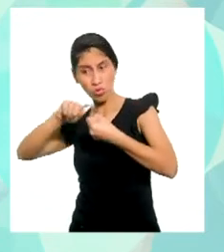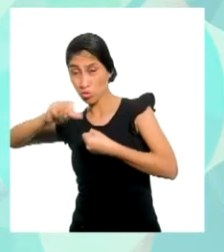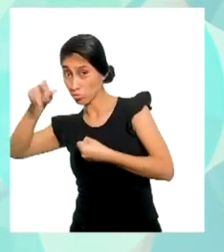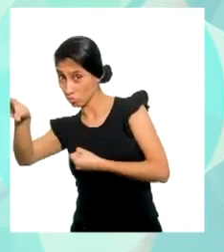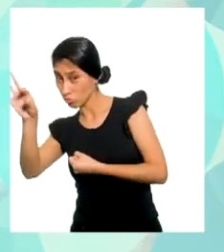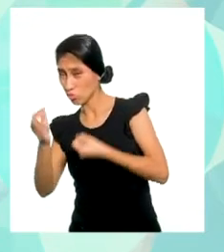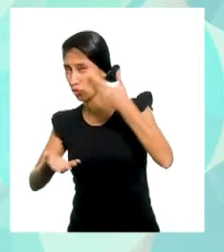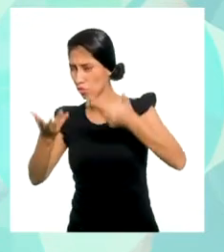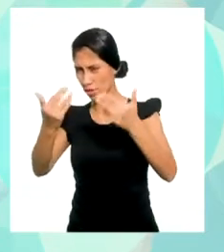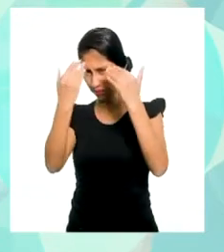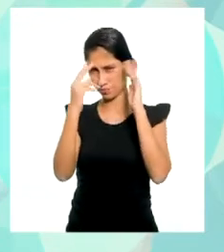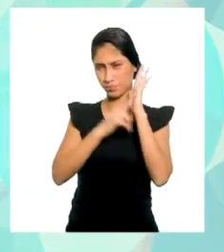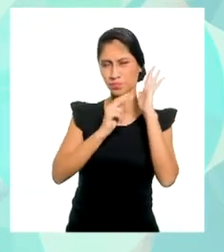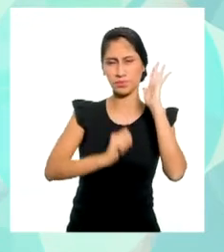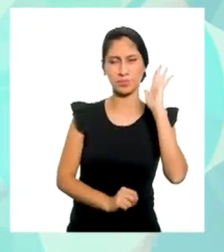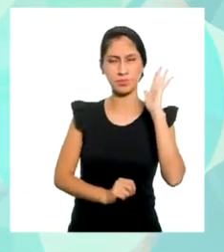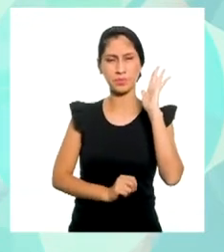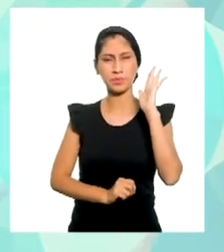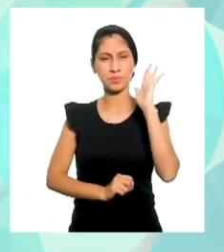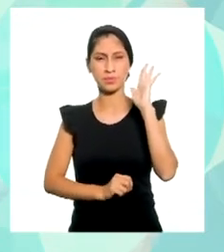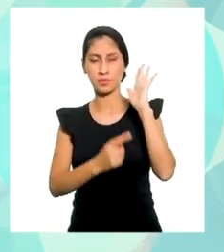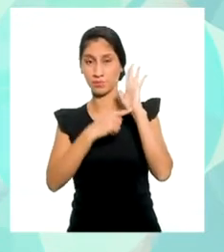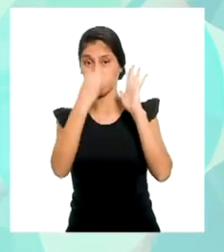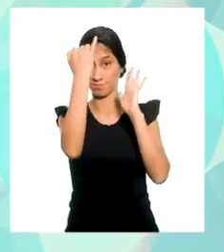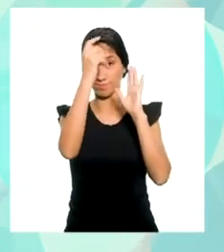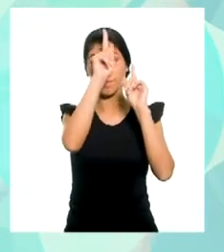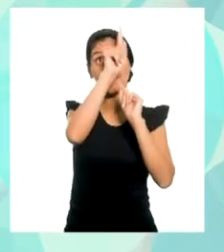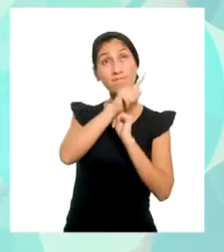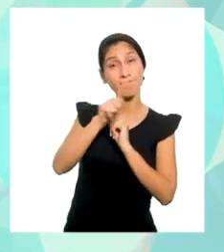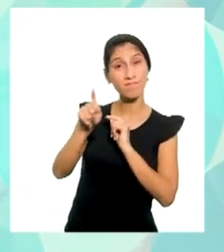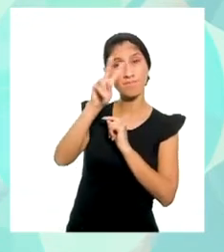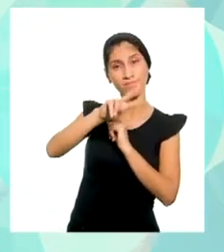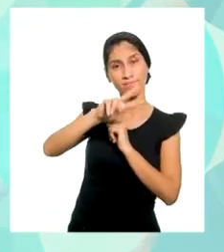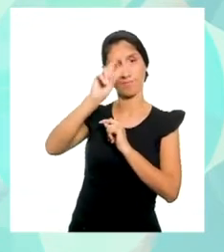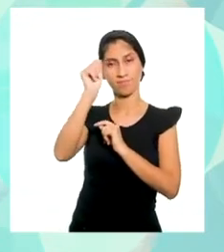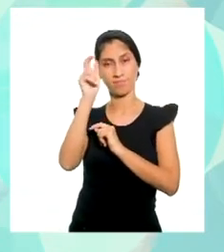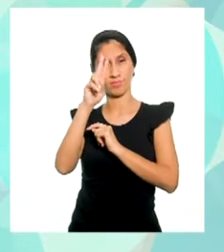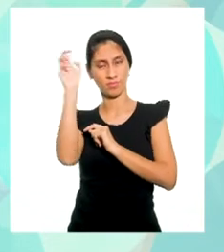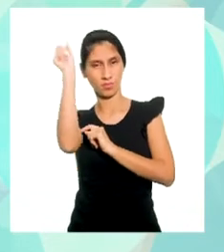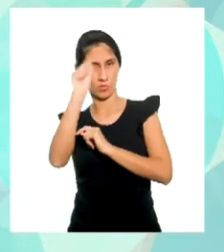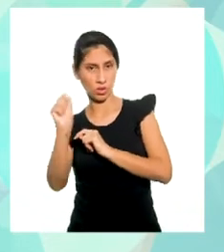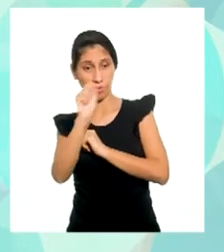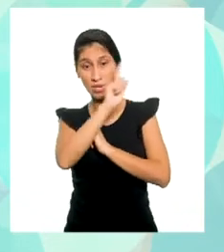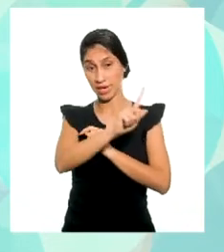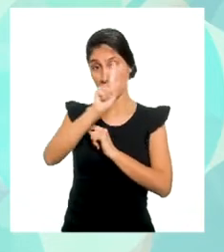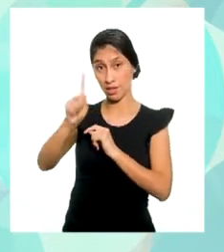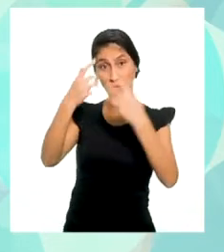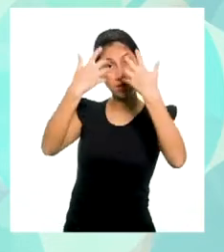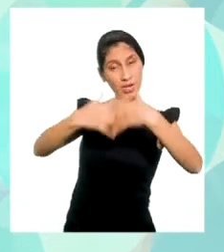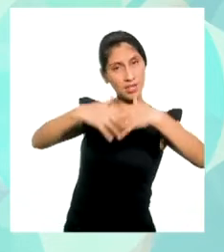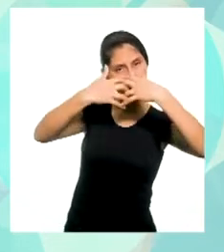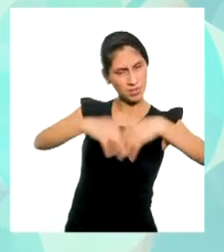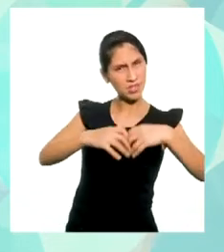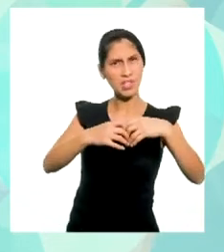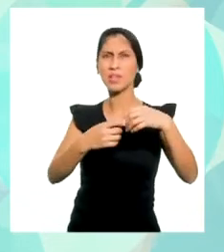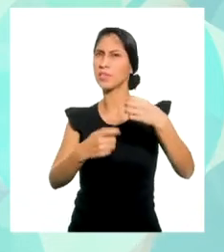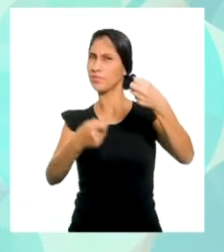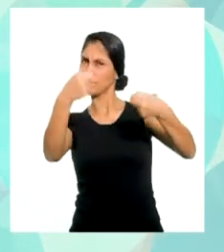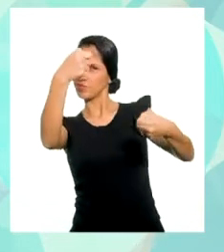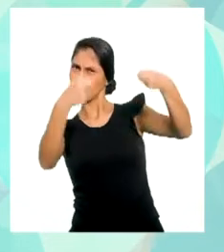una tabla como la que observamos en pantalla, con los valores de la tarifa para cada una de las empresas de taxi,